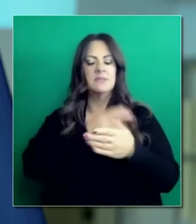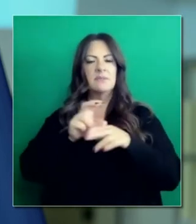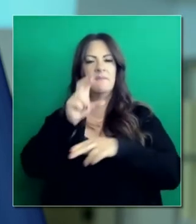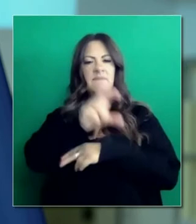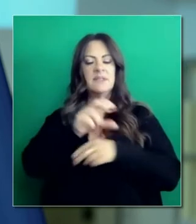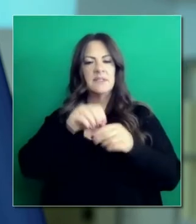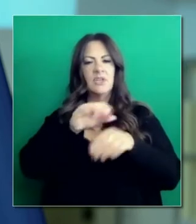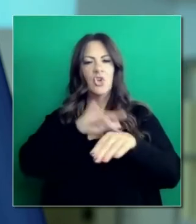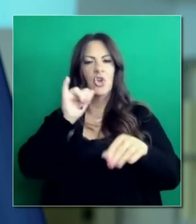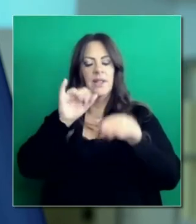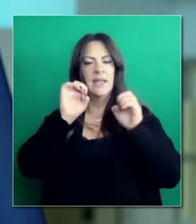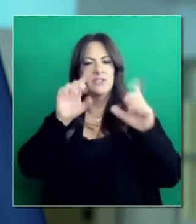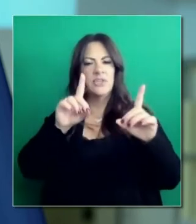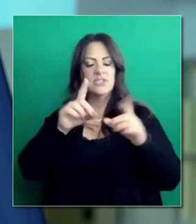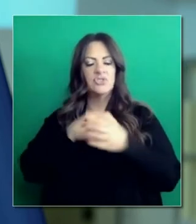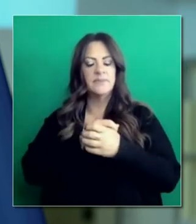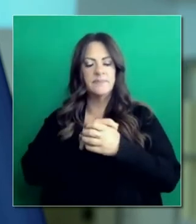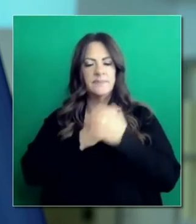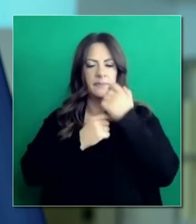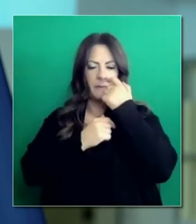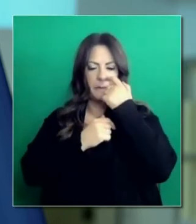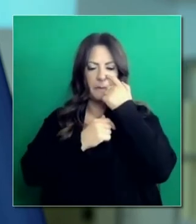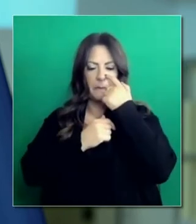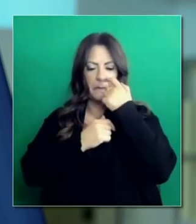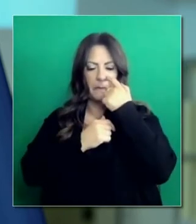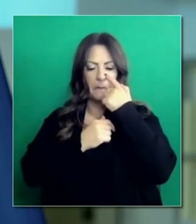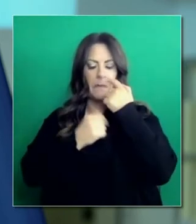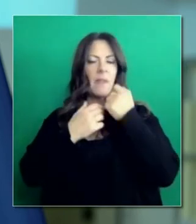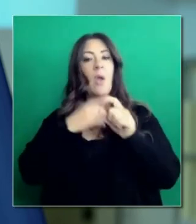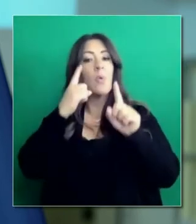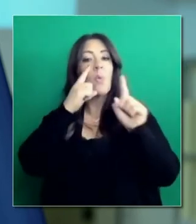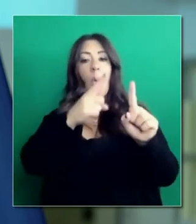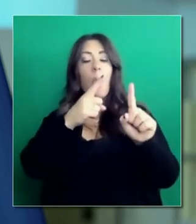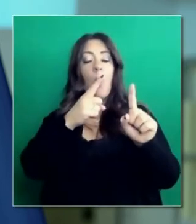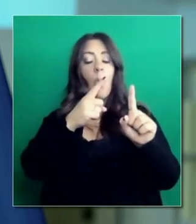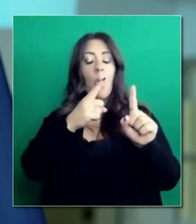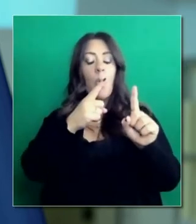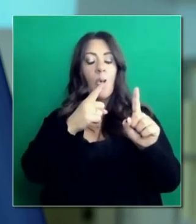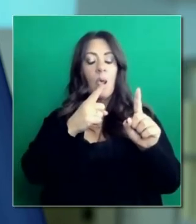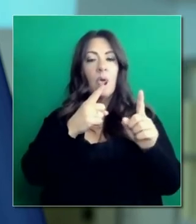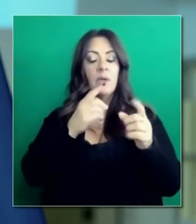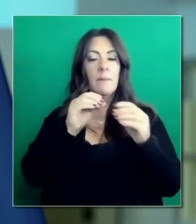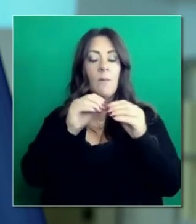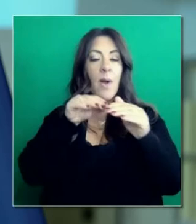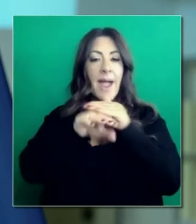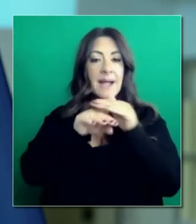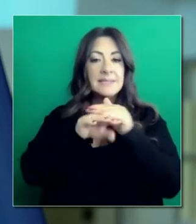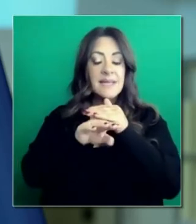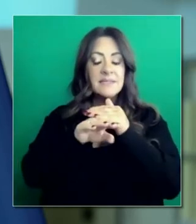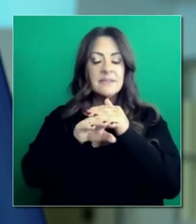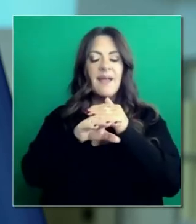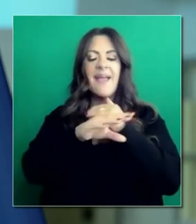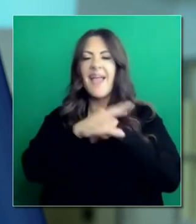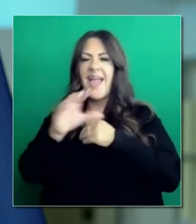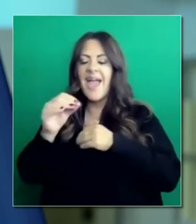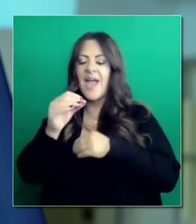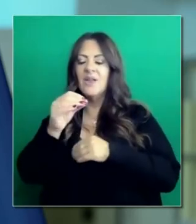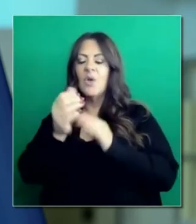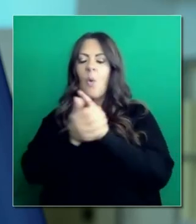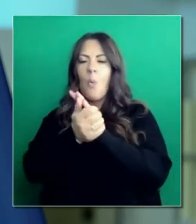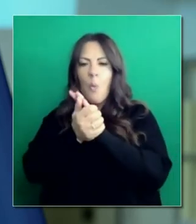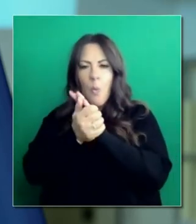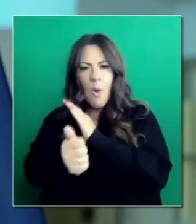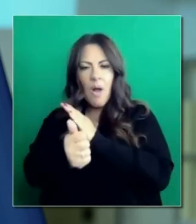es siempre estar pendiente, no solamente de más acceso y más puestos, pero la calidad también. Y eso es básico.